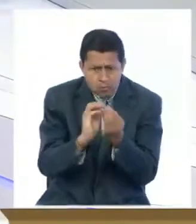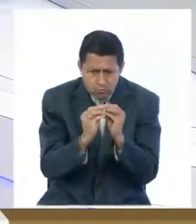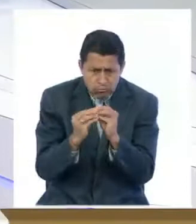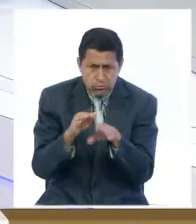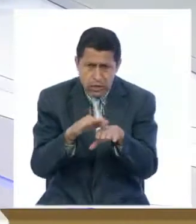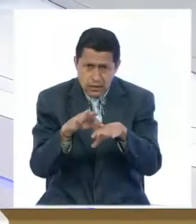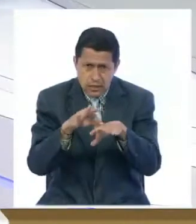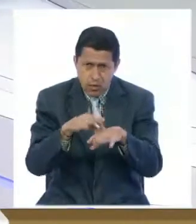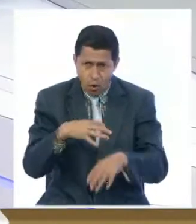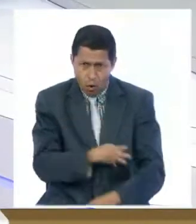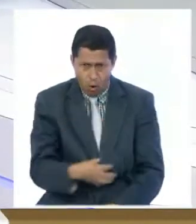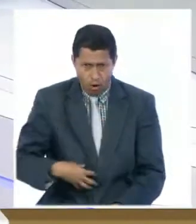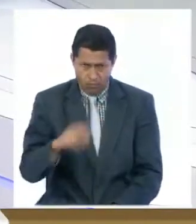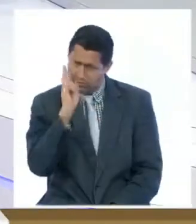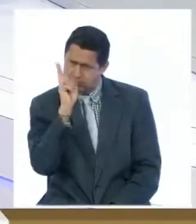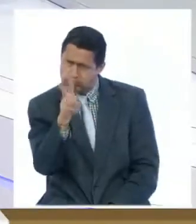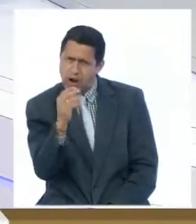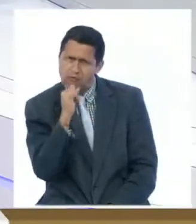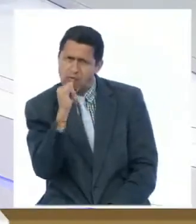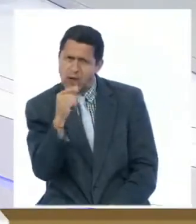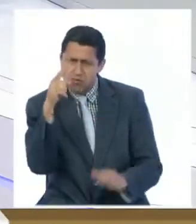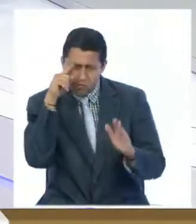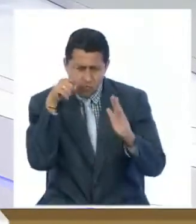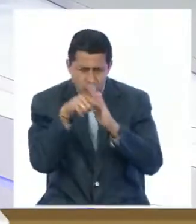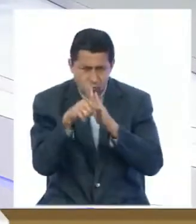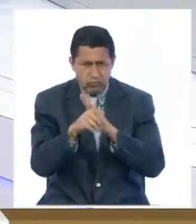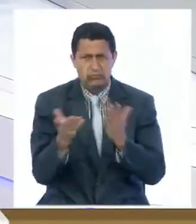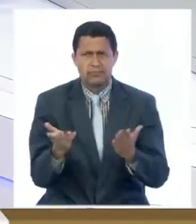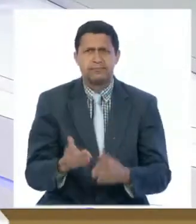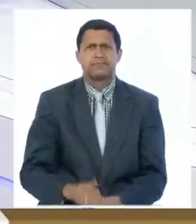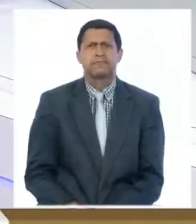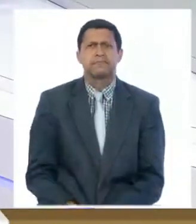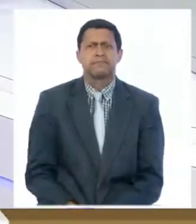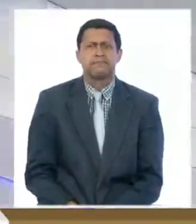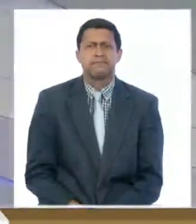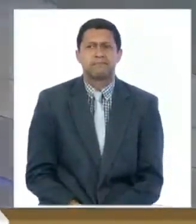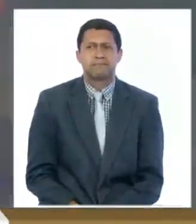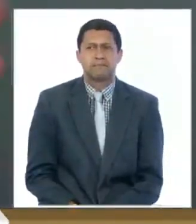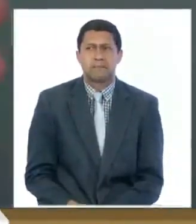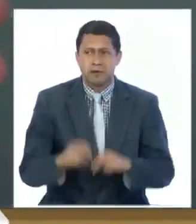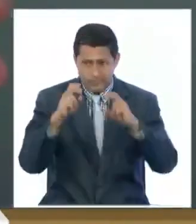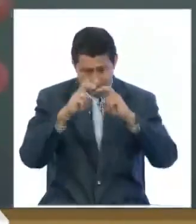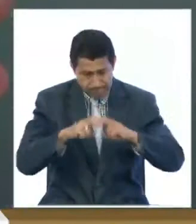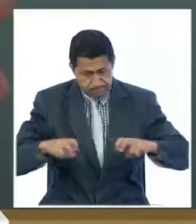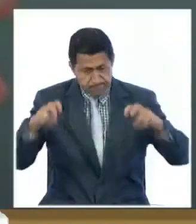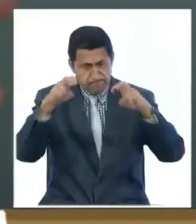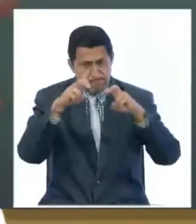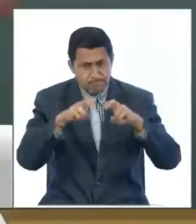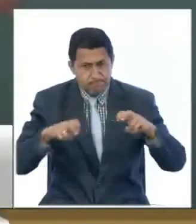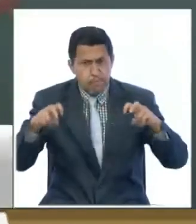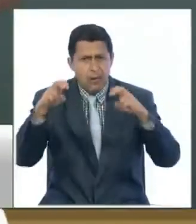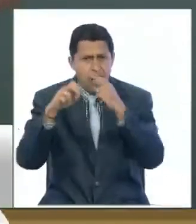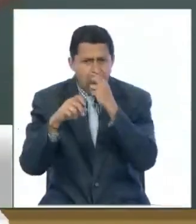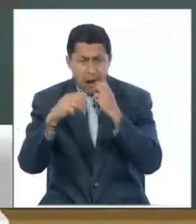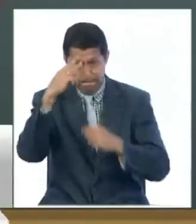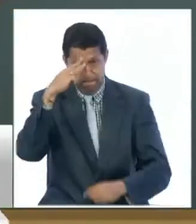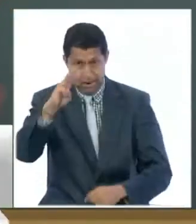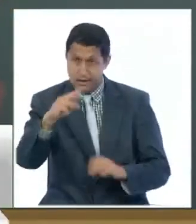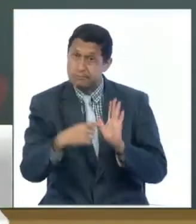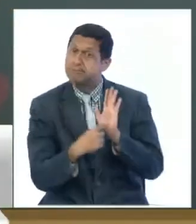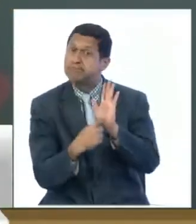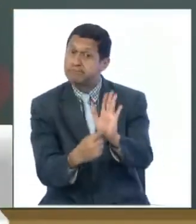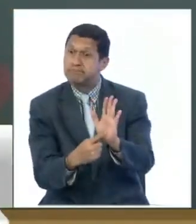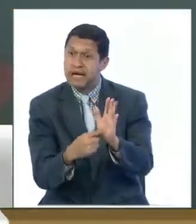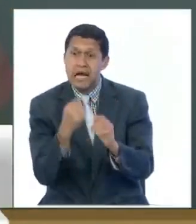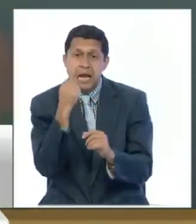tejidos y órganos? Vamos a conocer más sobre este estudio a continuación. Una investigación llevada a cabo en México demostró que